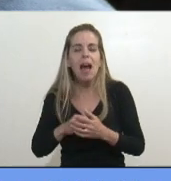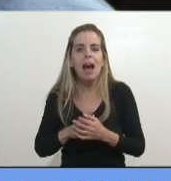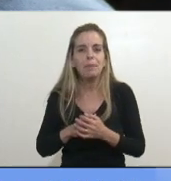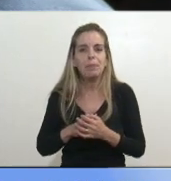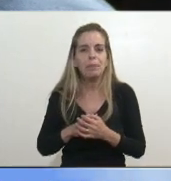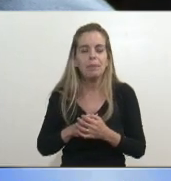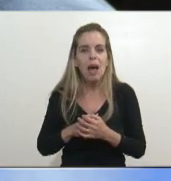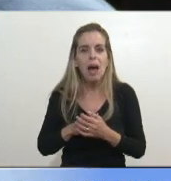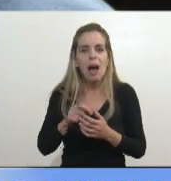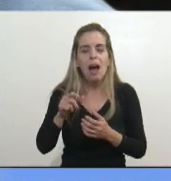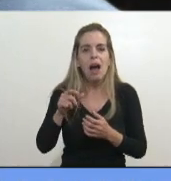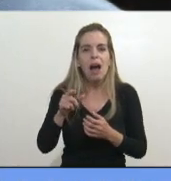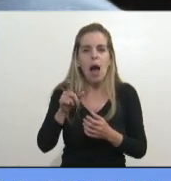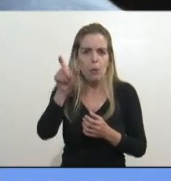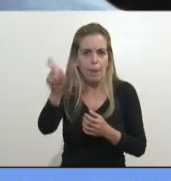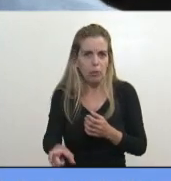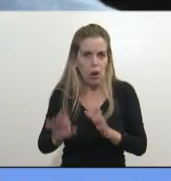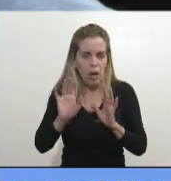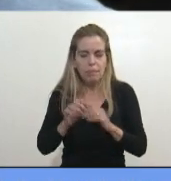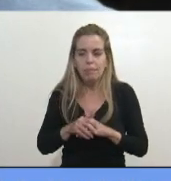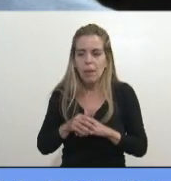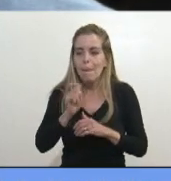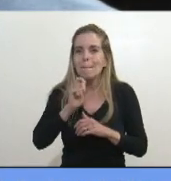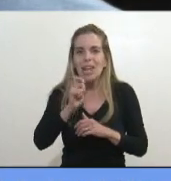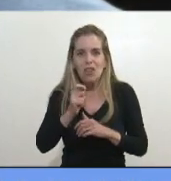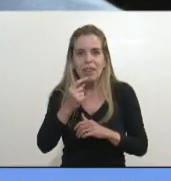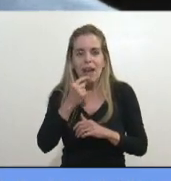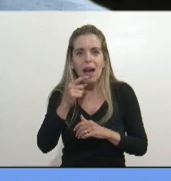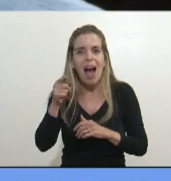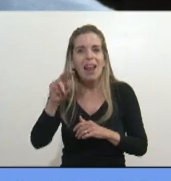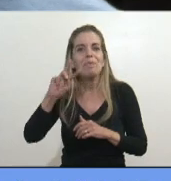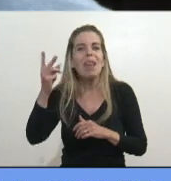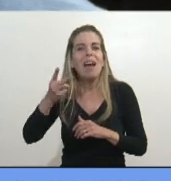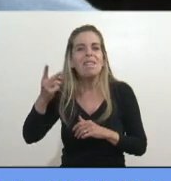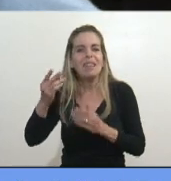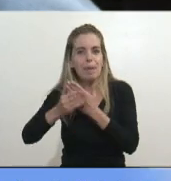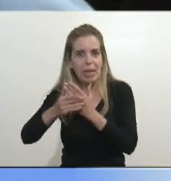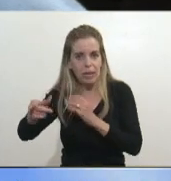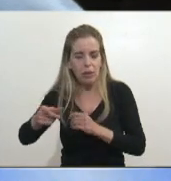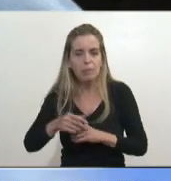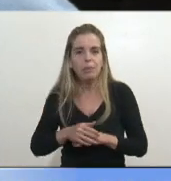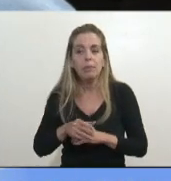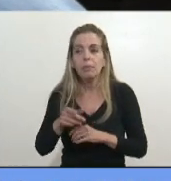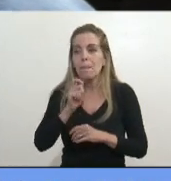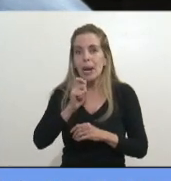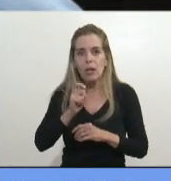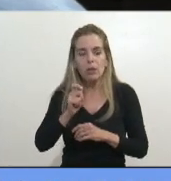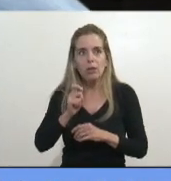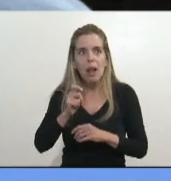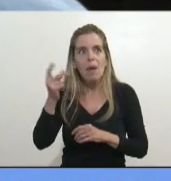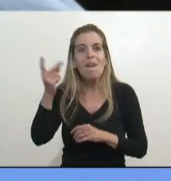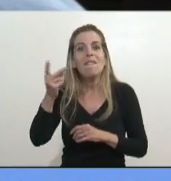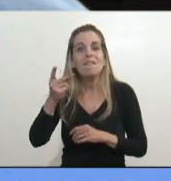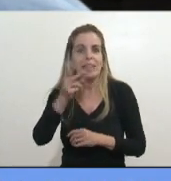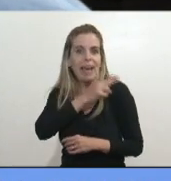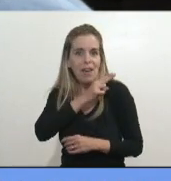a una, le dice, ¿cómo fue? Al viceministro, que fue el senador con nosotros acá, al vicejefe de la